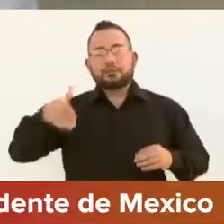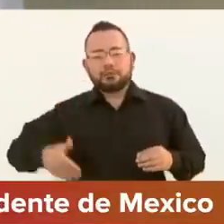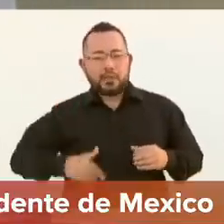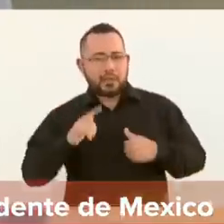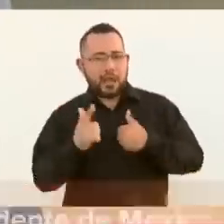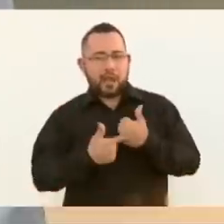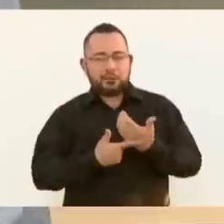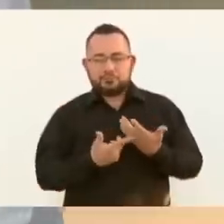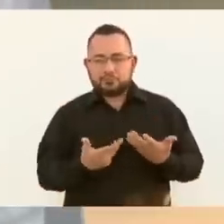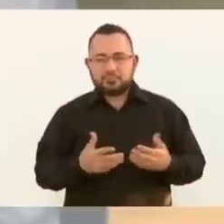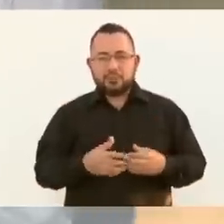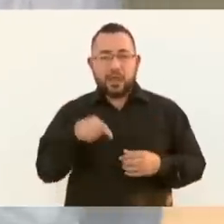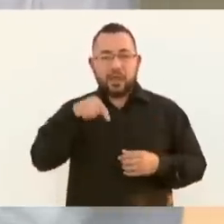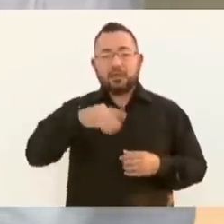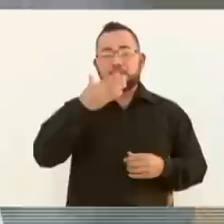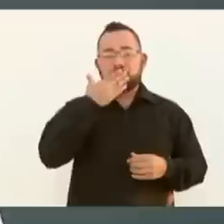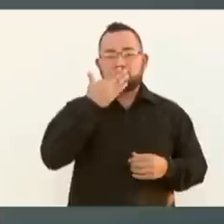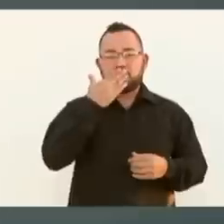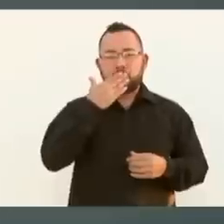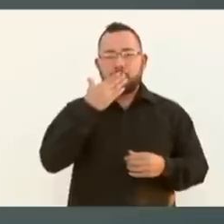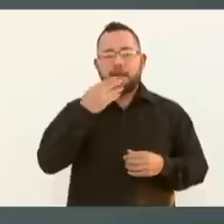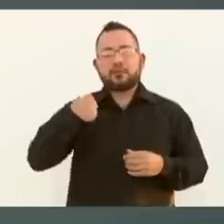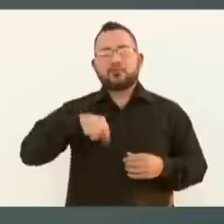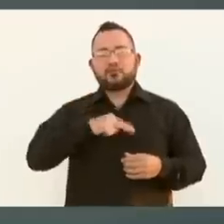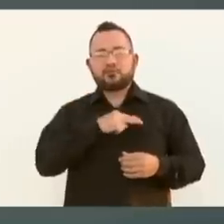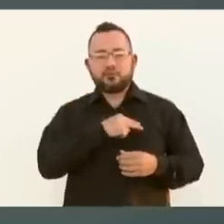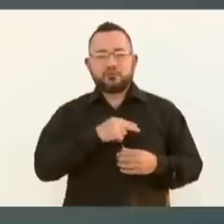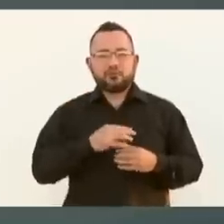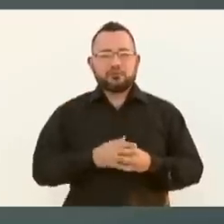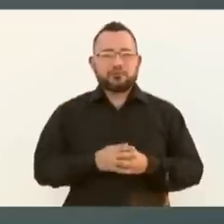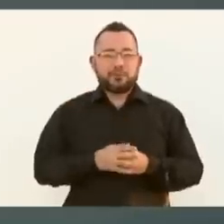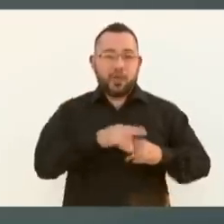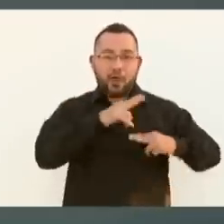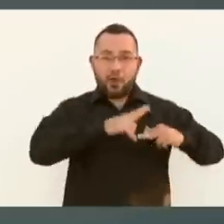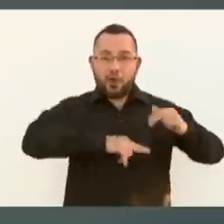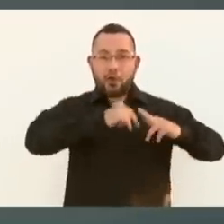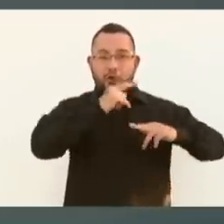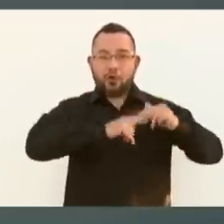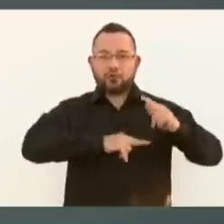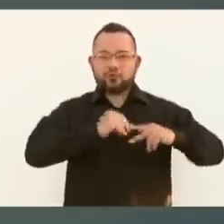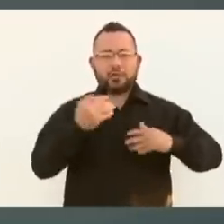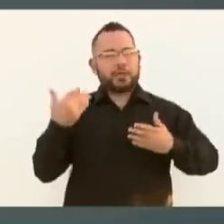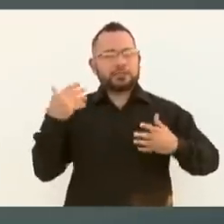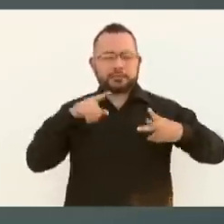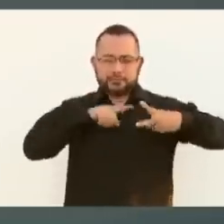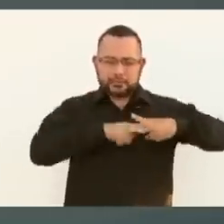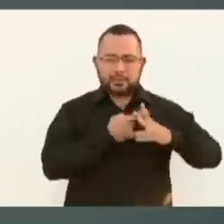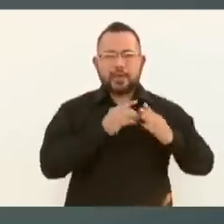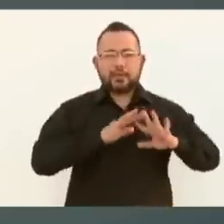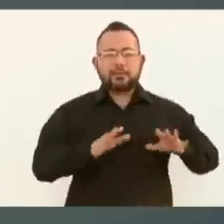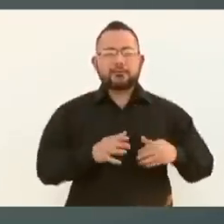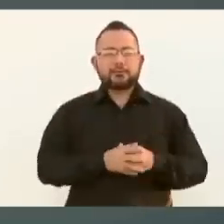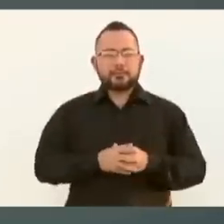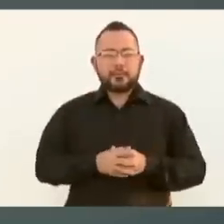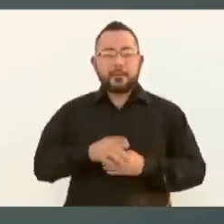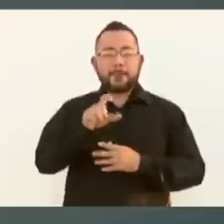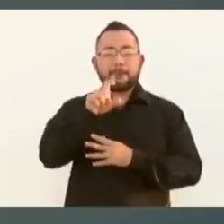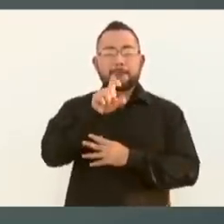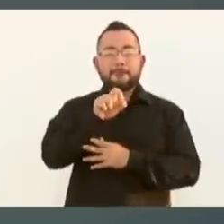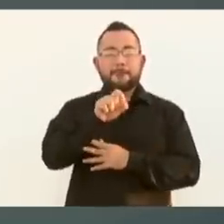Aquí en Sonora vamos a construir y ya empezamos 23